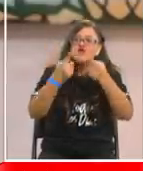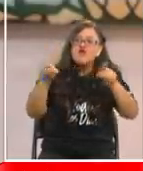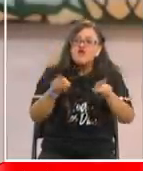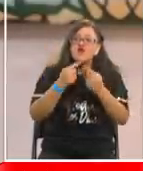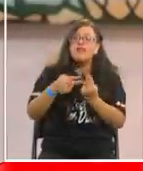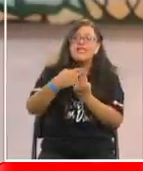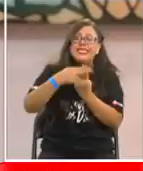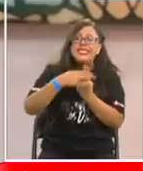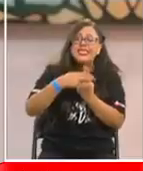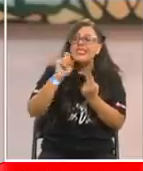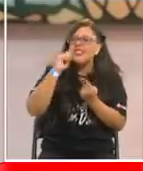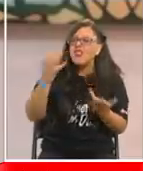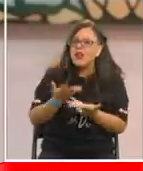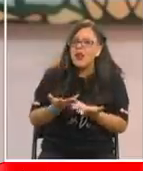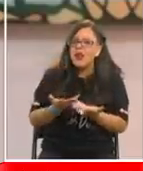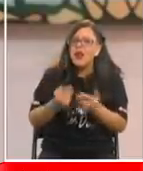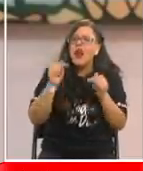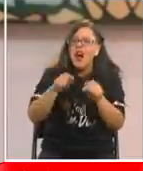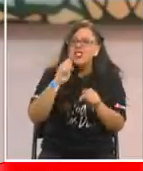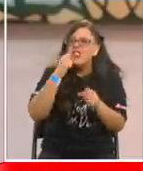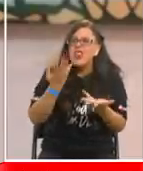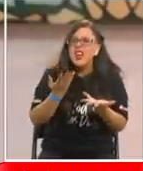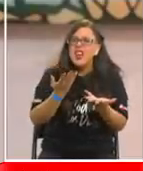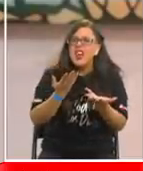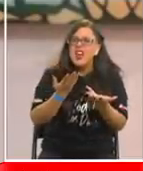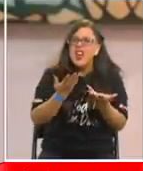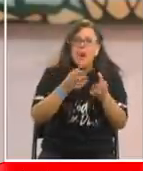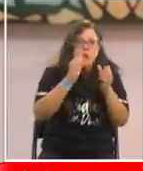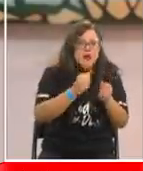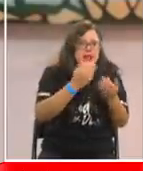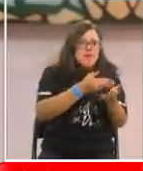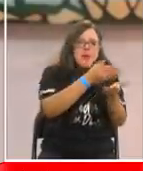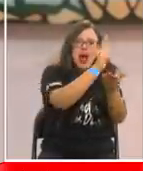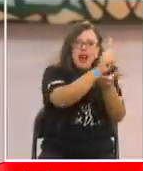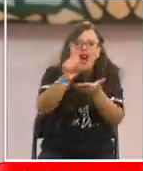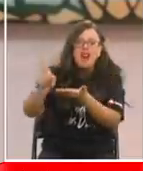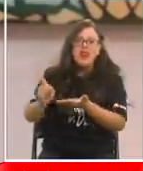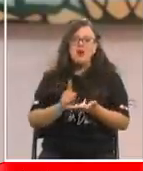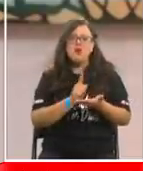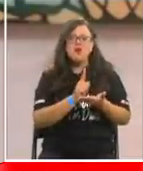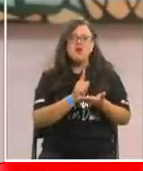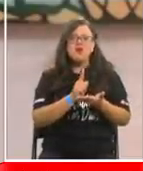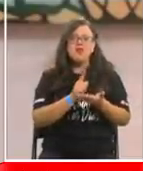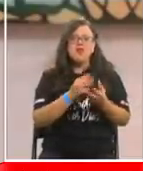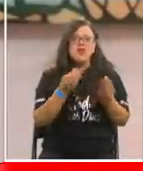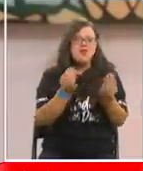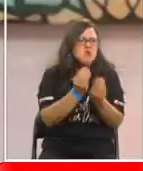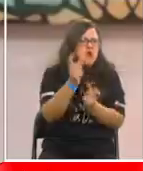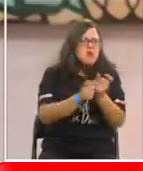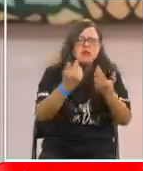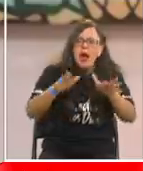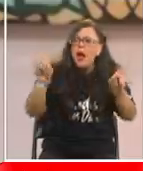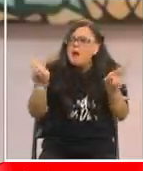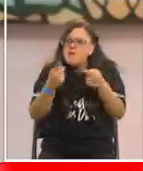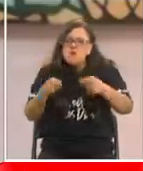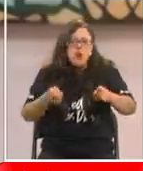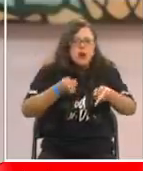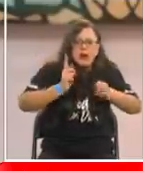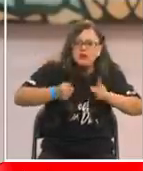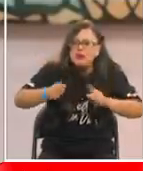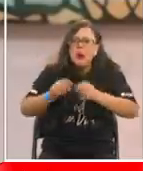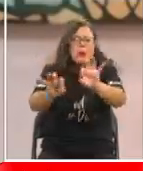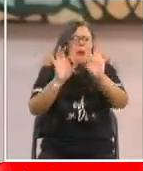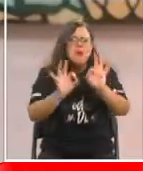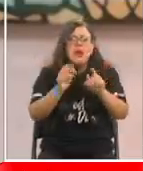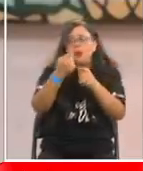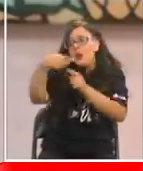teletón es que la música tiene un lugar para todos. Y hay chicos que tocan mucho, que tocan muy bien. Y hay otros